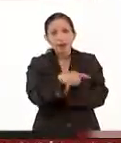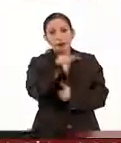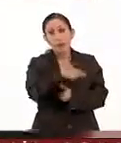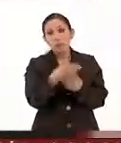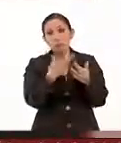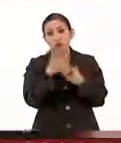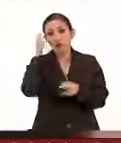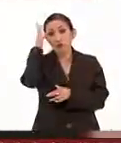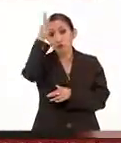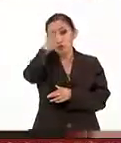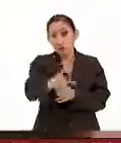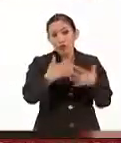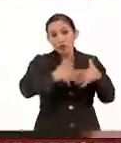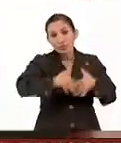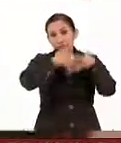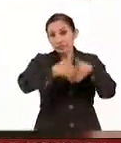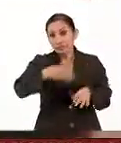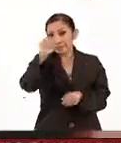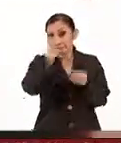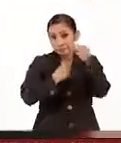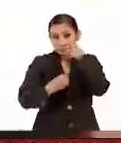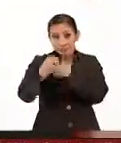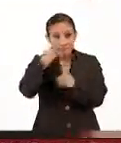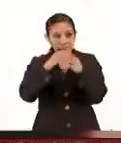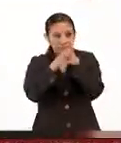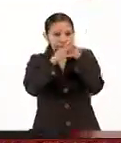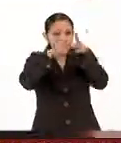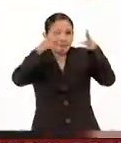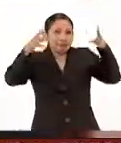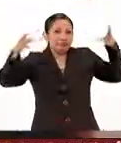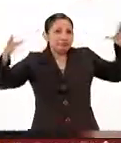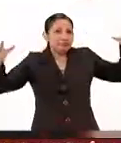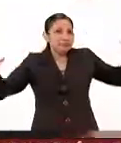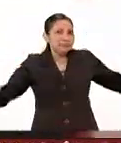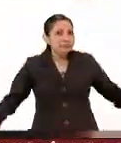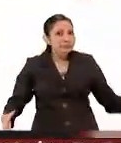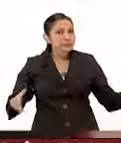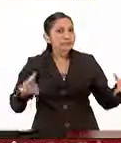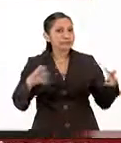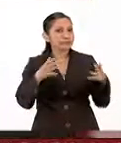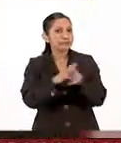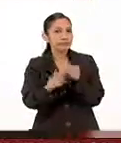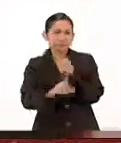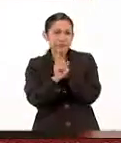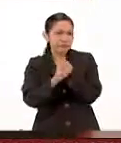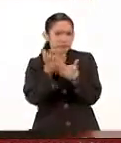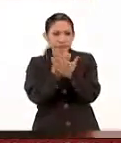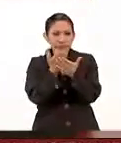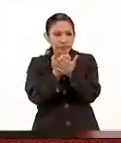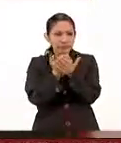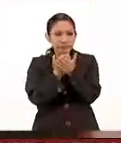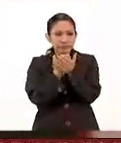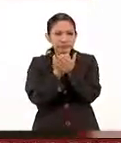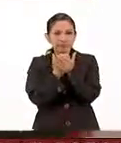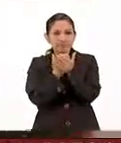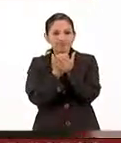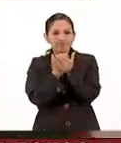mucho futuro, la industria de los alimentos es una industria donde pese a las crisis económicas